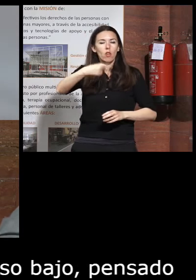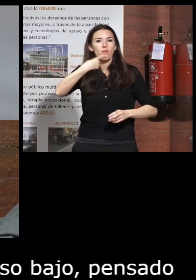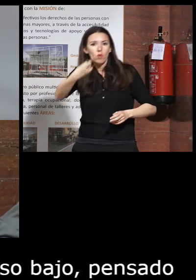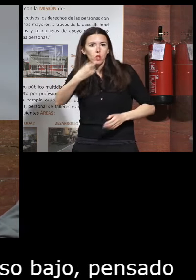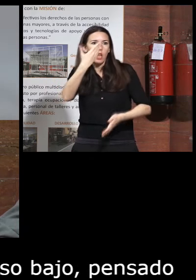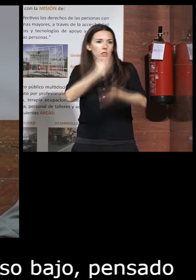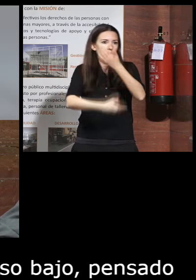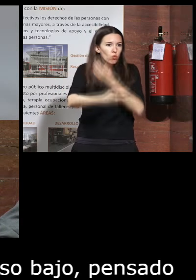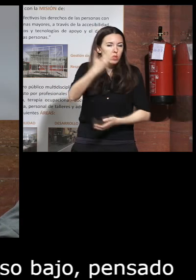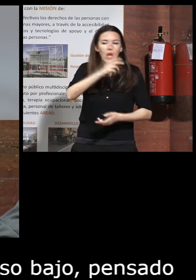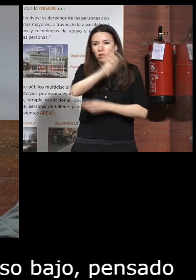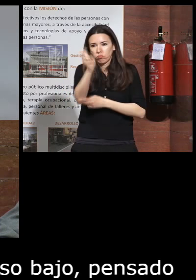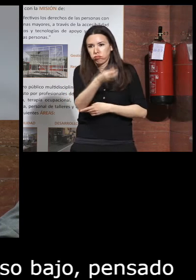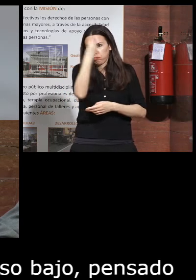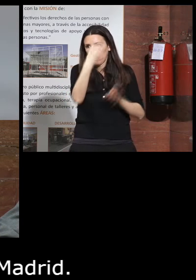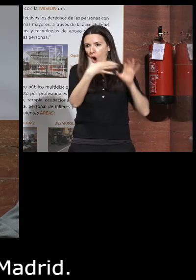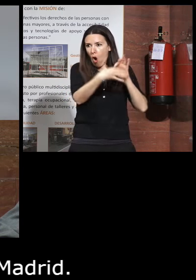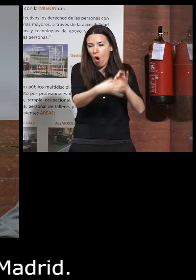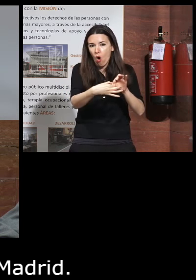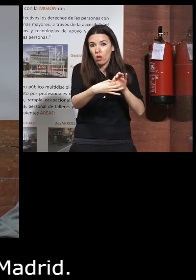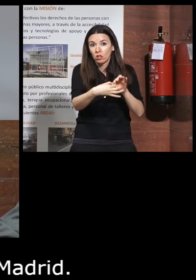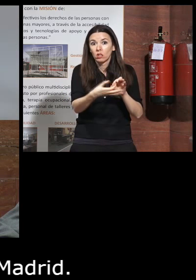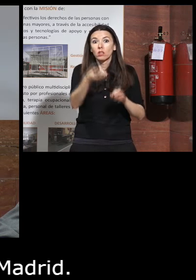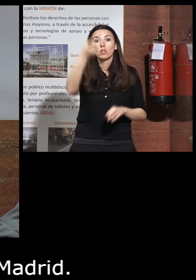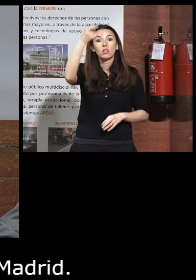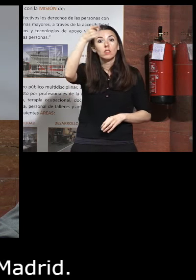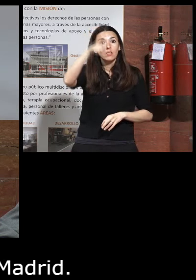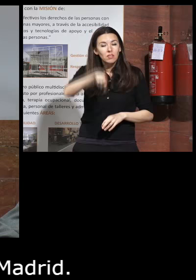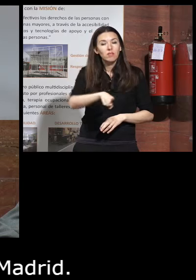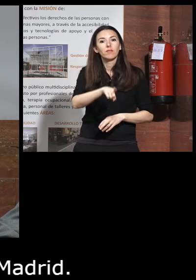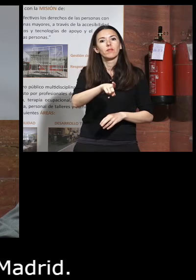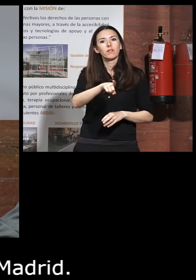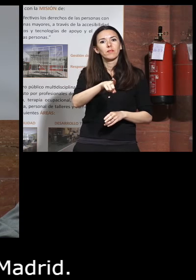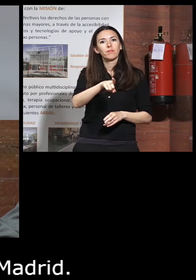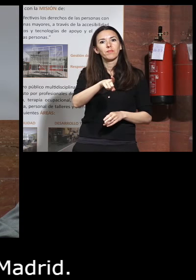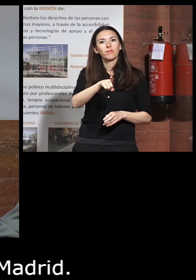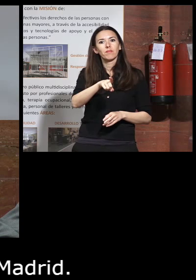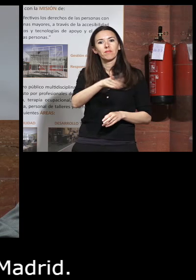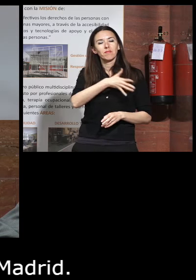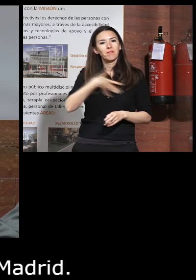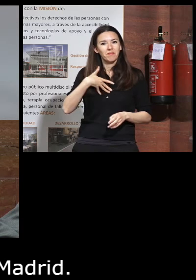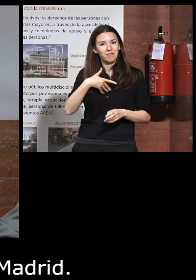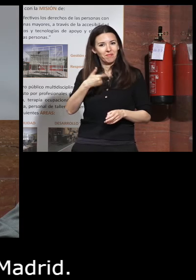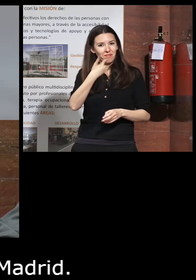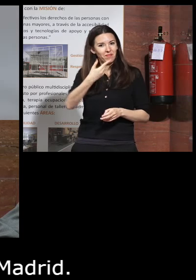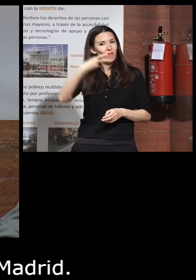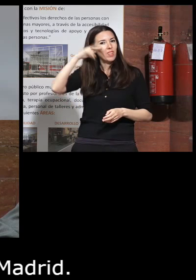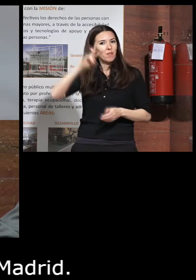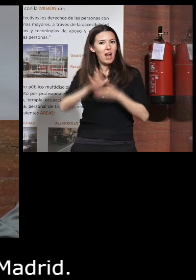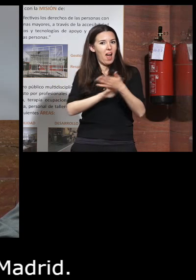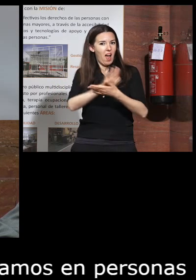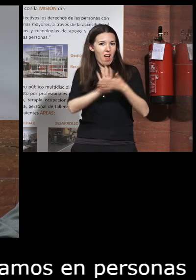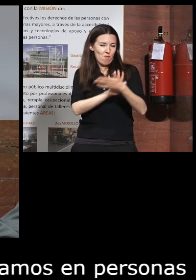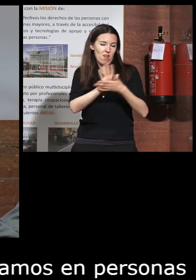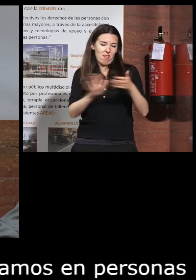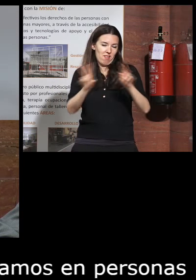personas con discapacidad etcétera entonces también hicimos y quiero en ese sentido la experiencia es hablando dentro